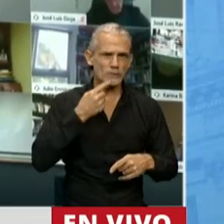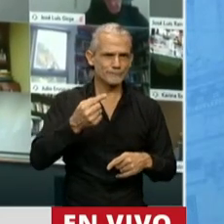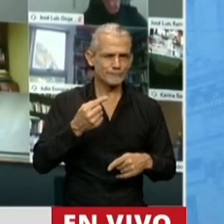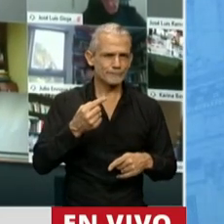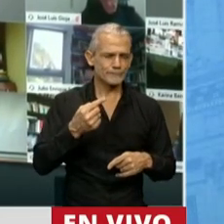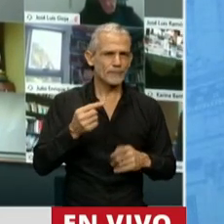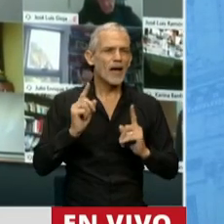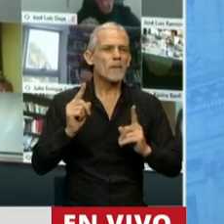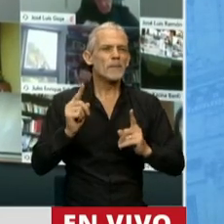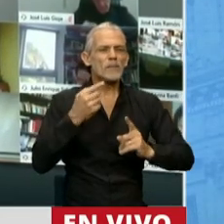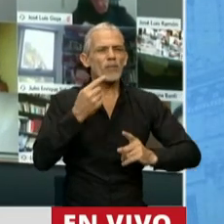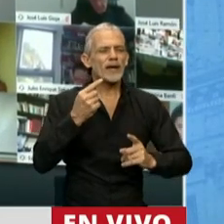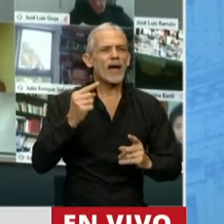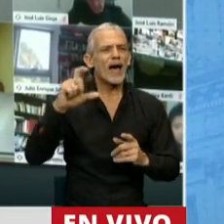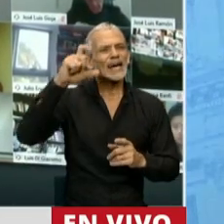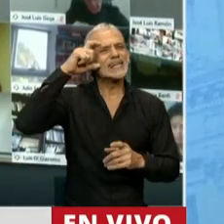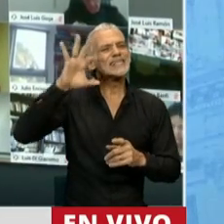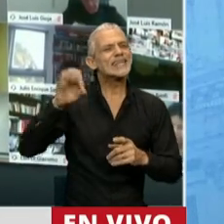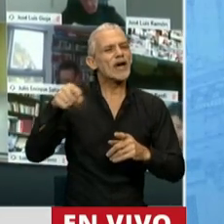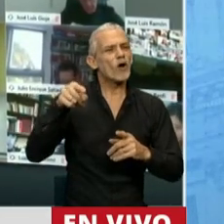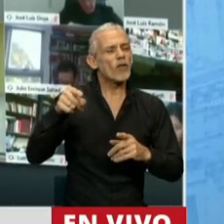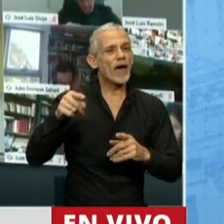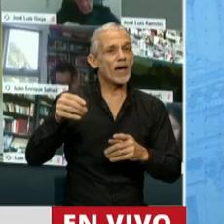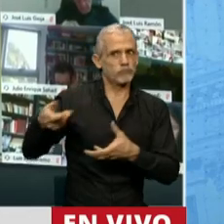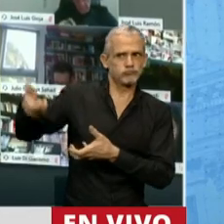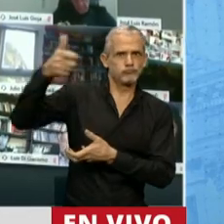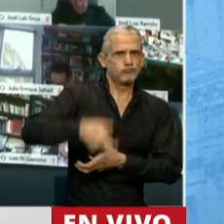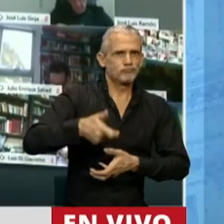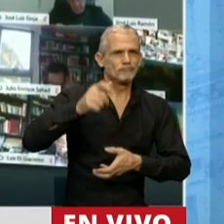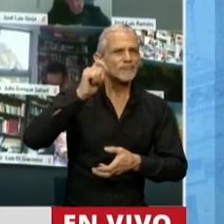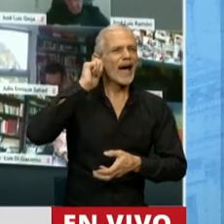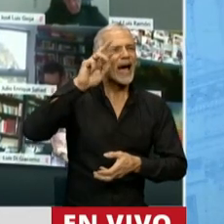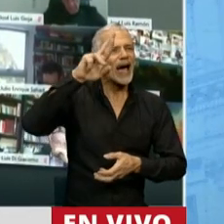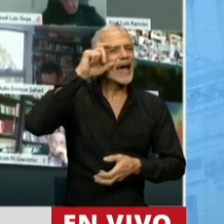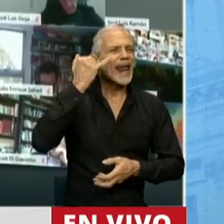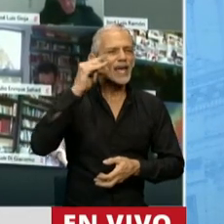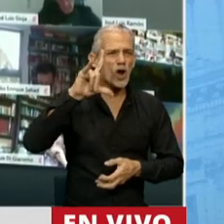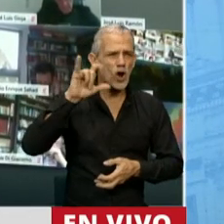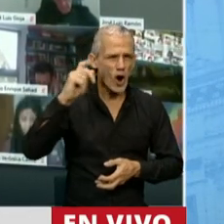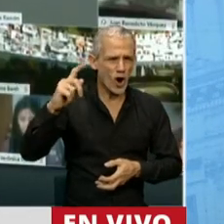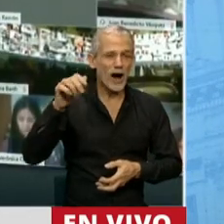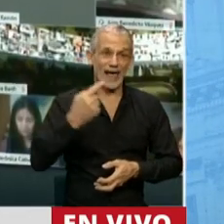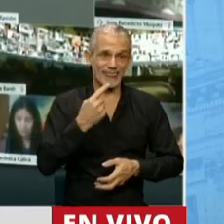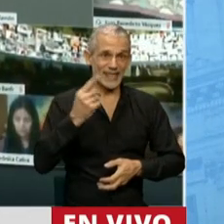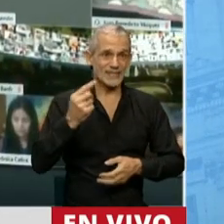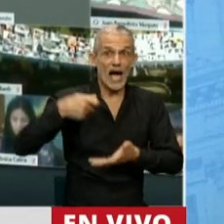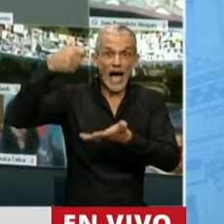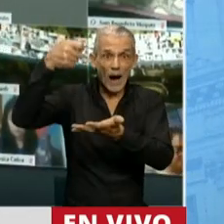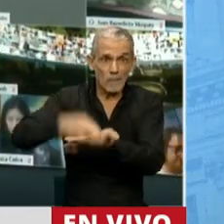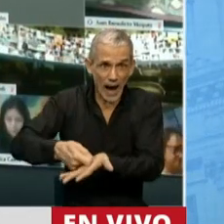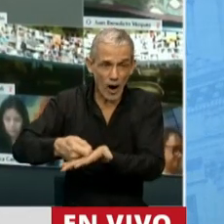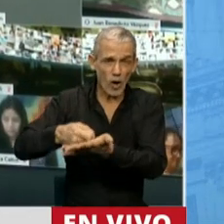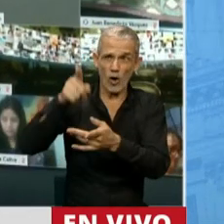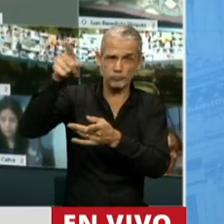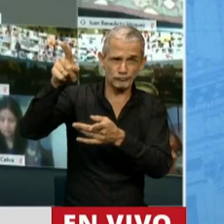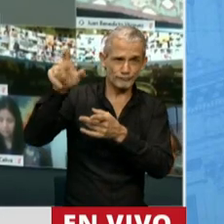lo que dijo un CEO del Fondo de Inversión Greylock, que dijo que el pago a los buitres fue una decisión política